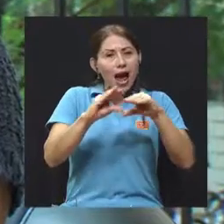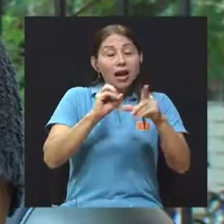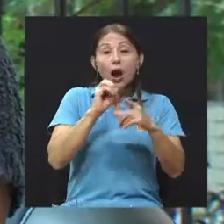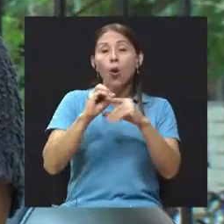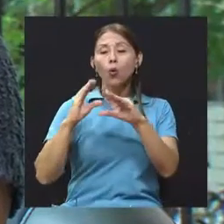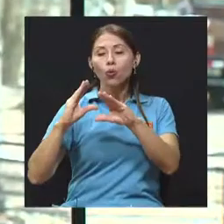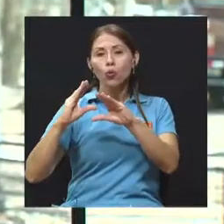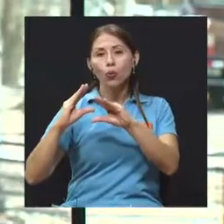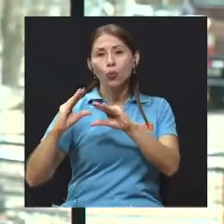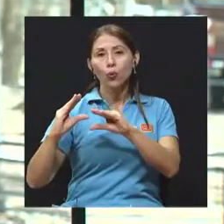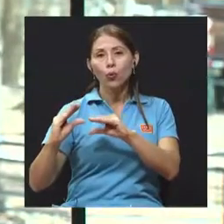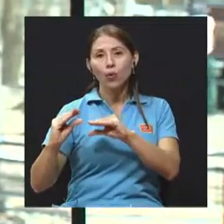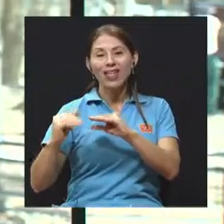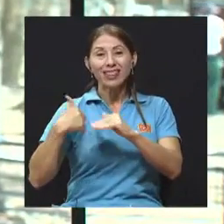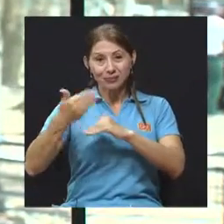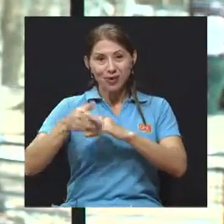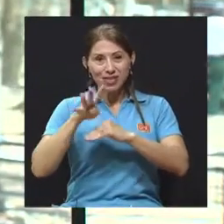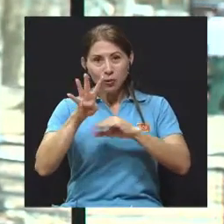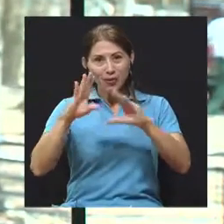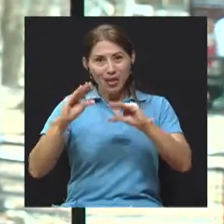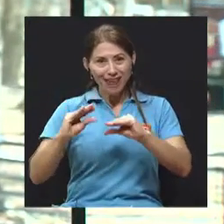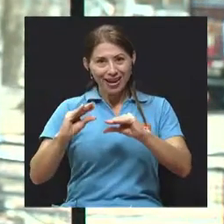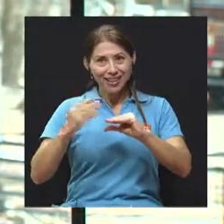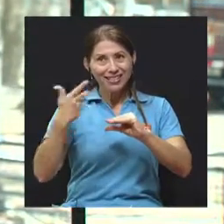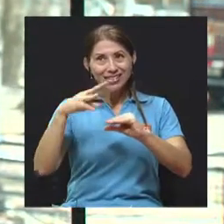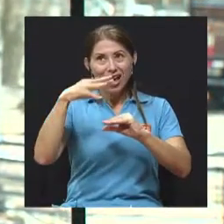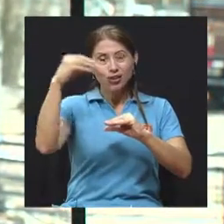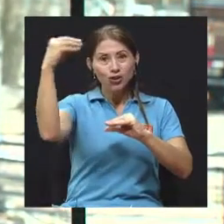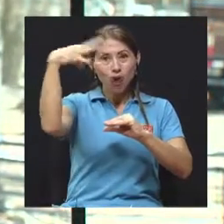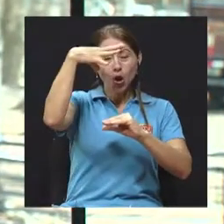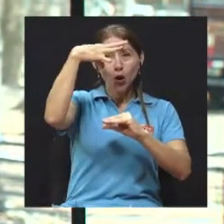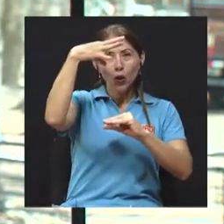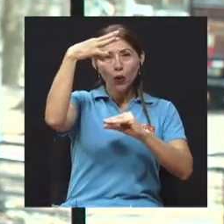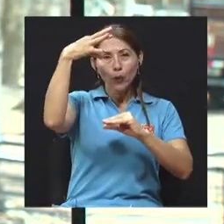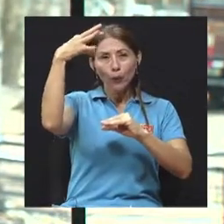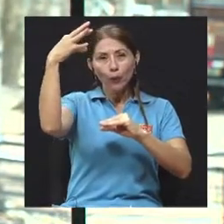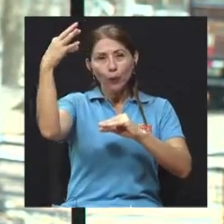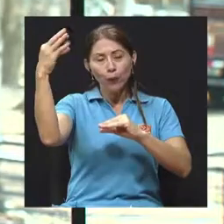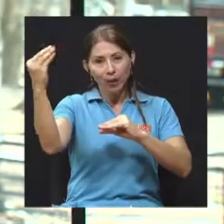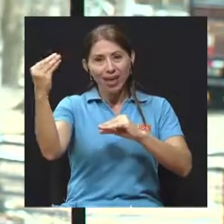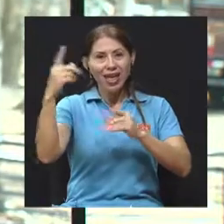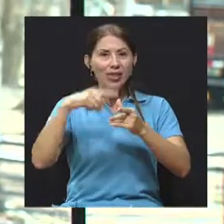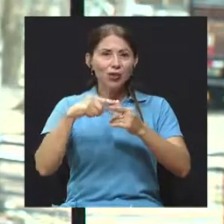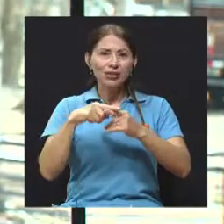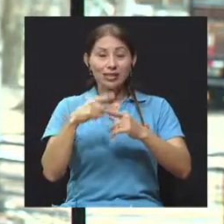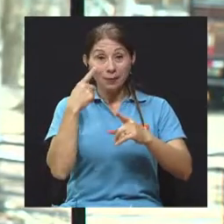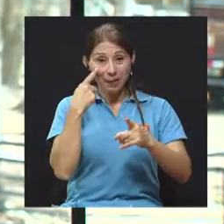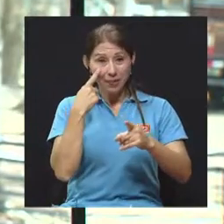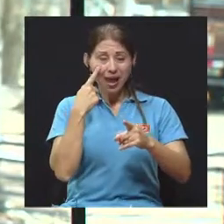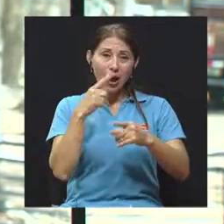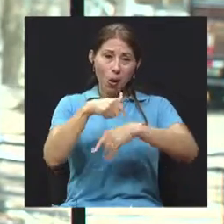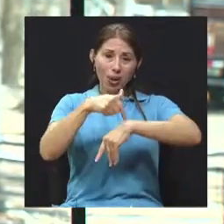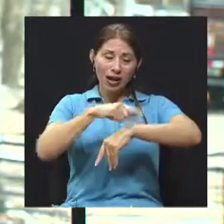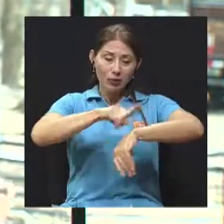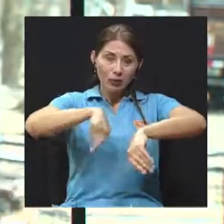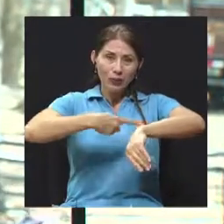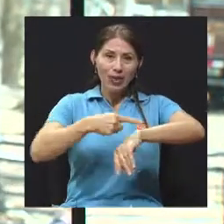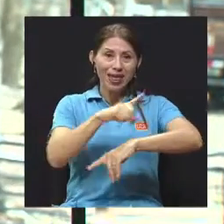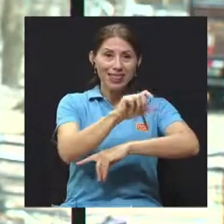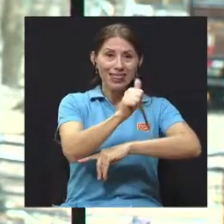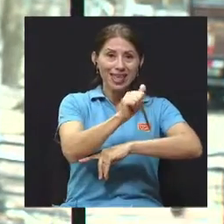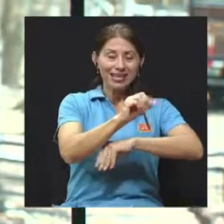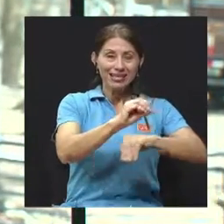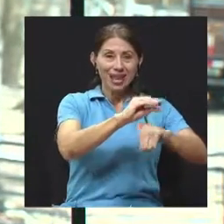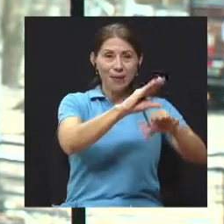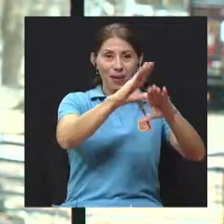en las tardes, idealmente después de las 4 de la tarde, ya cuando el sol más bien va disminuyendo. Esto de 10 de la mañana a 2 es un rango que a veces han recomendado